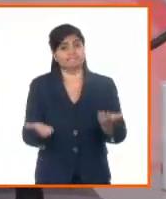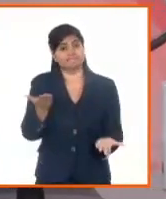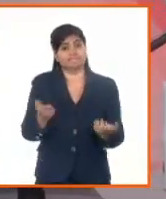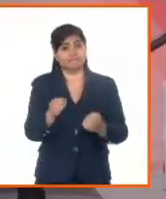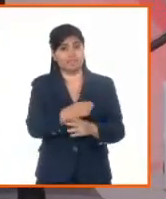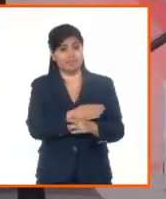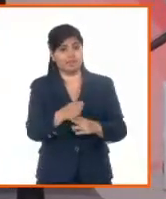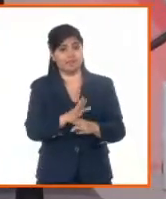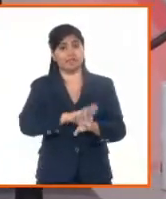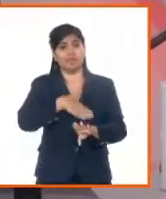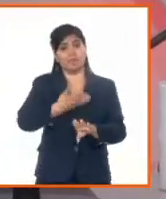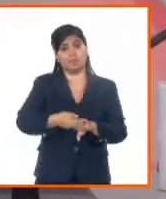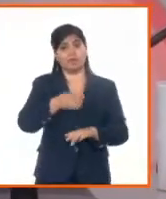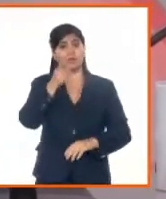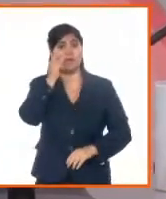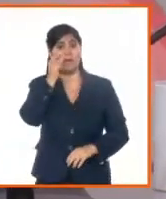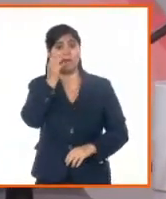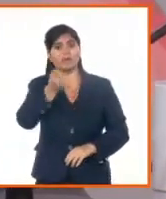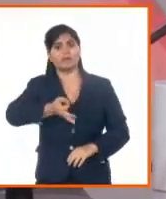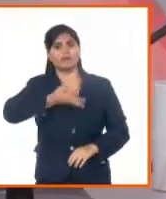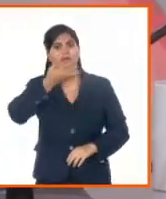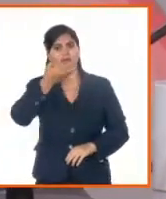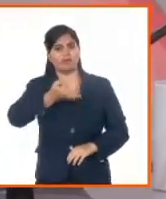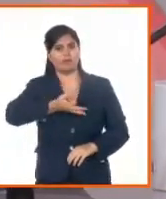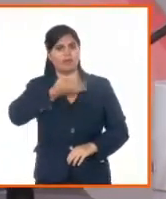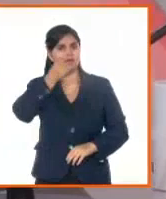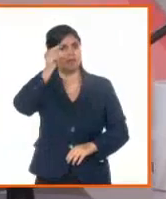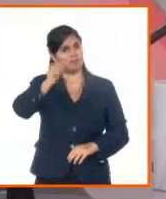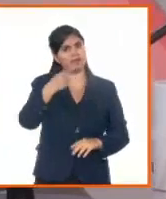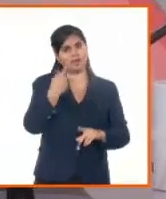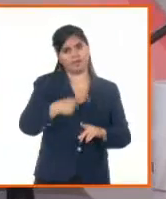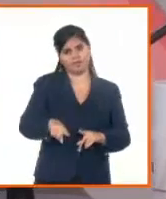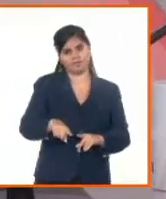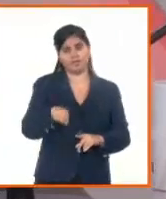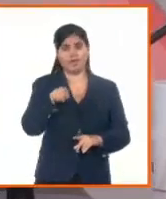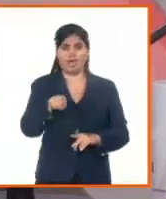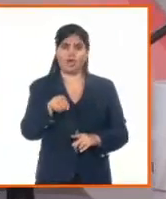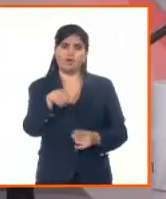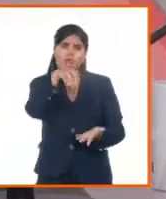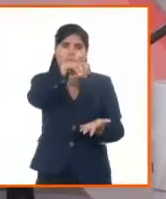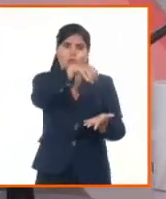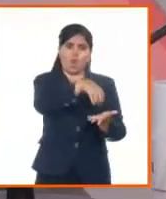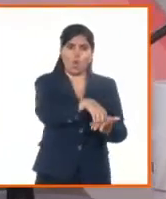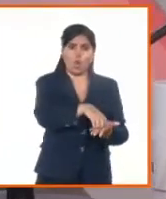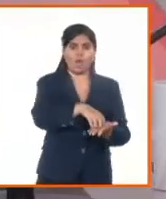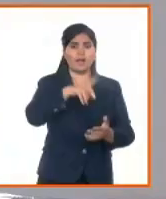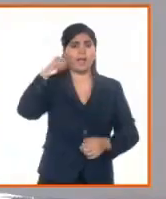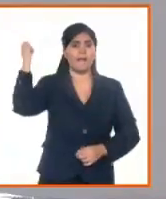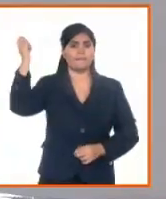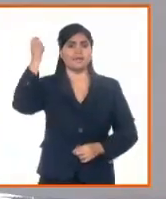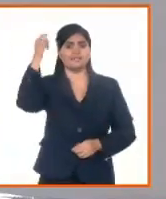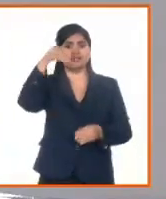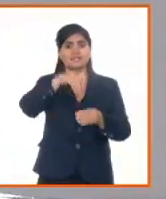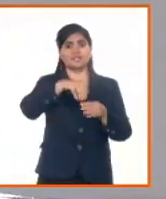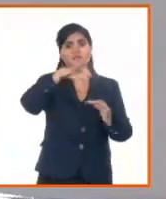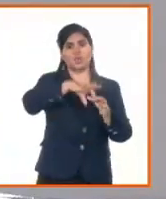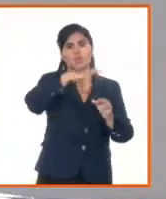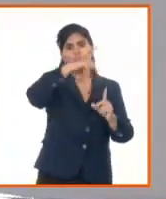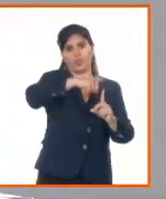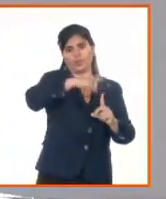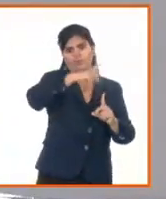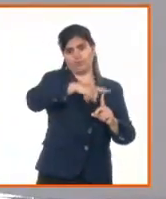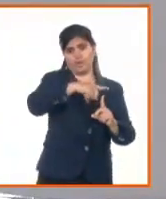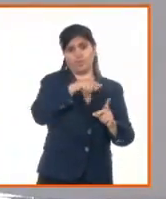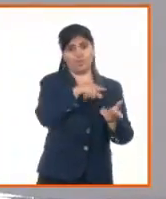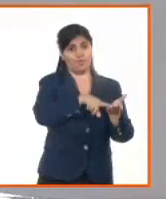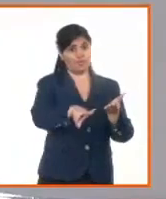podrá explicar algunas de las cosas que se han ido viendo, pero les propongo ver un territorio en particular, Maicí, en Guantánamo. Perfecto, es una provincia que va